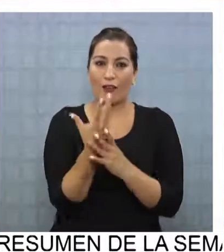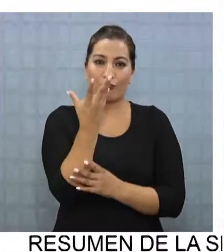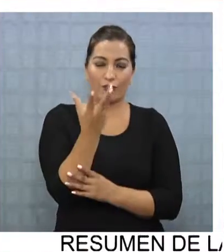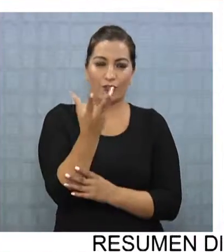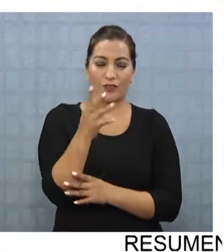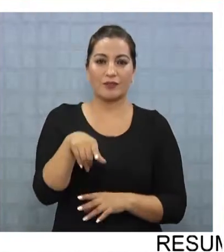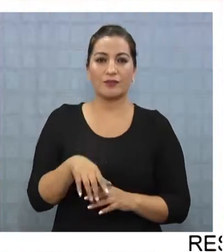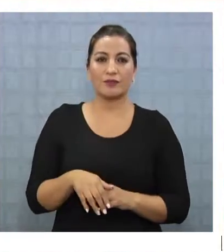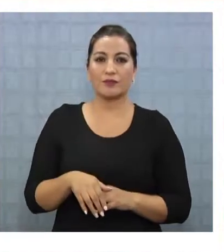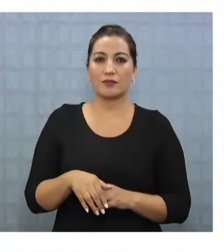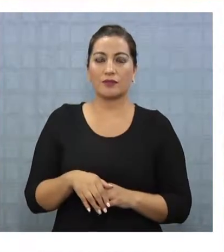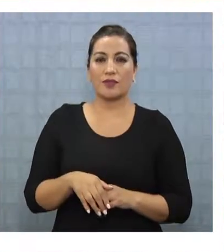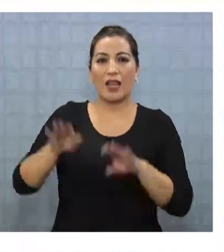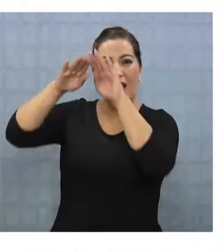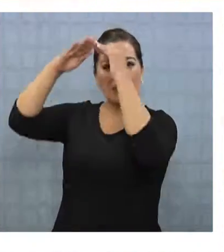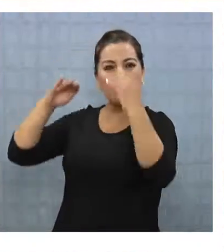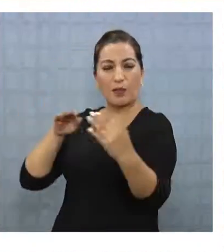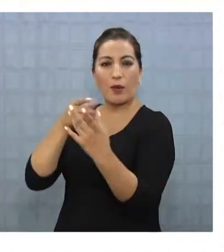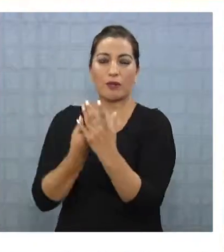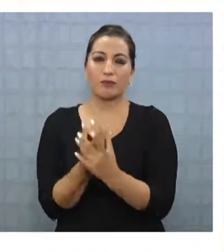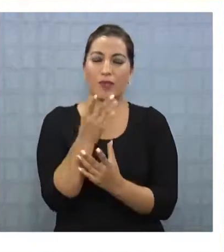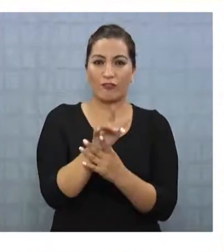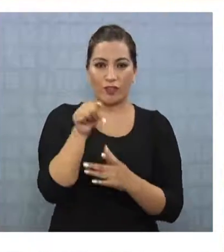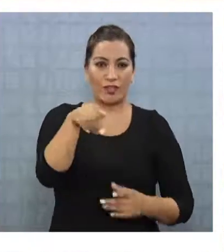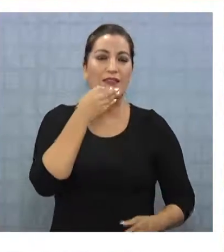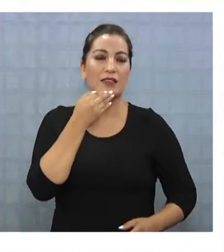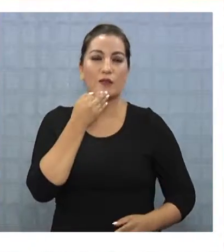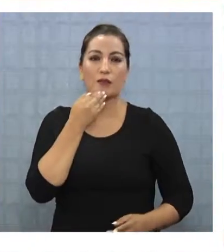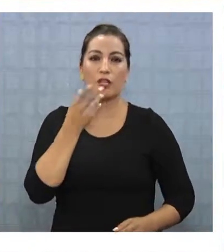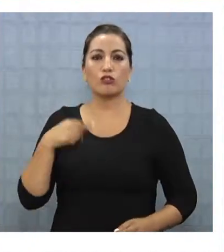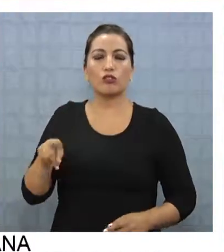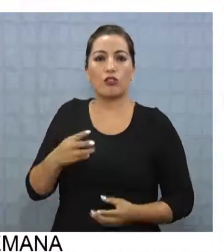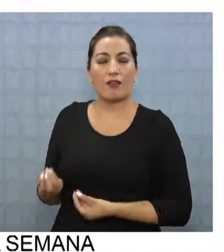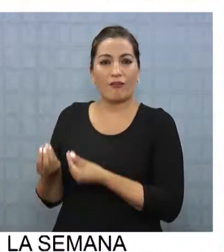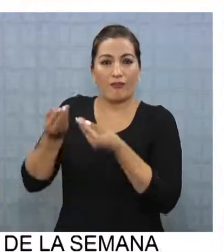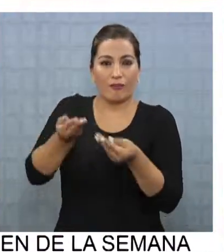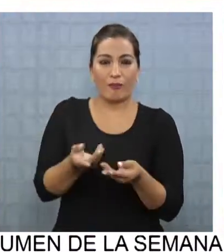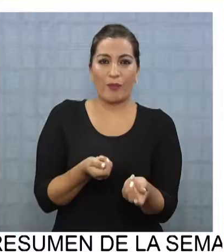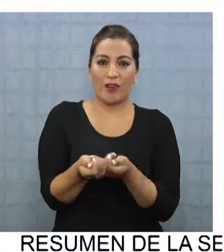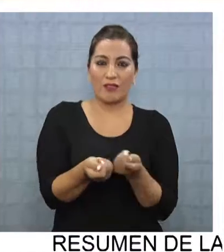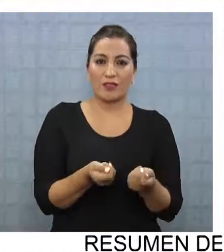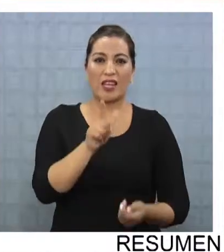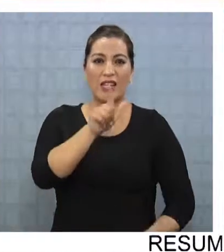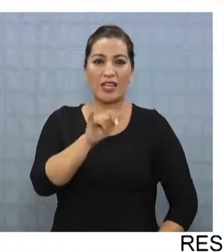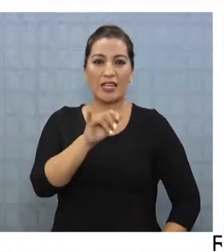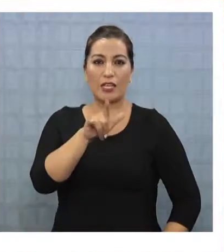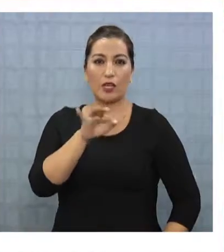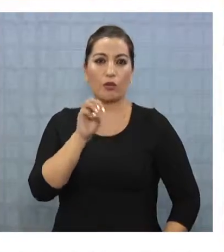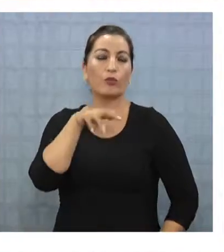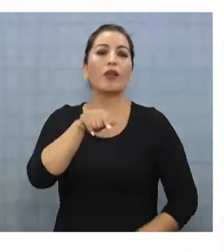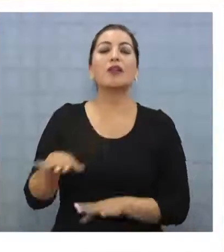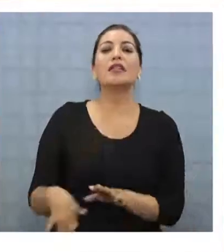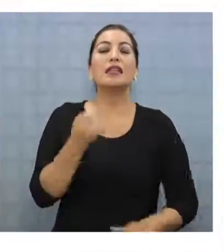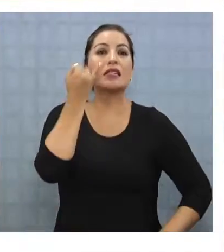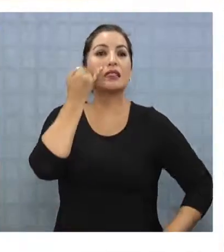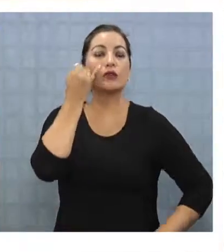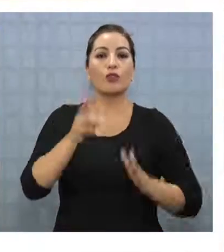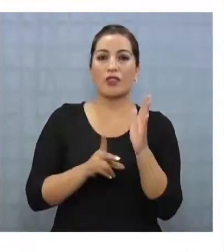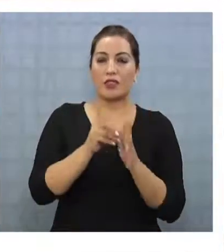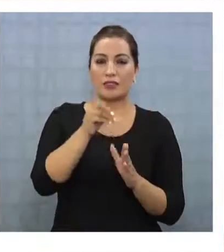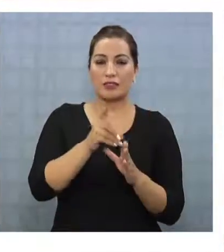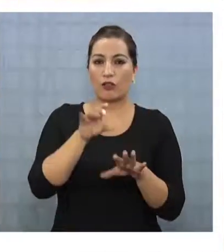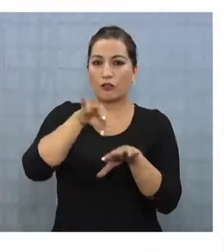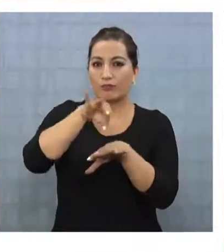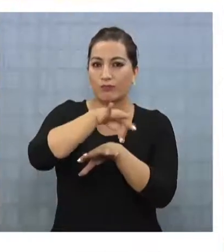cultivando estas flores en Bernadero? Y la que trajimos ahora para vender son los lilios. El